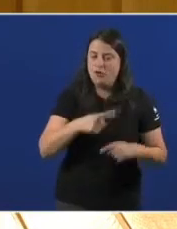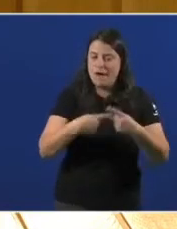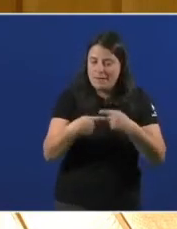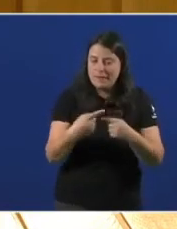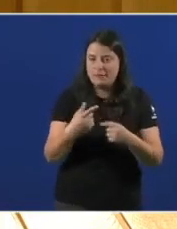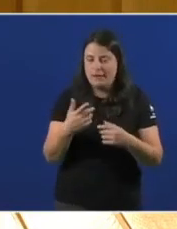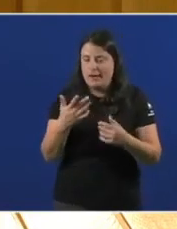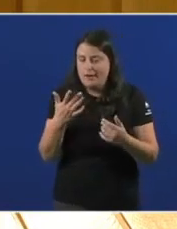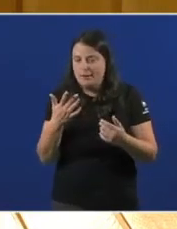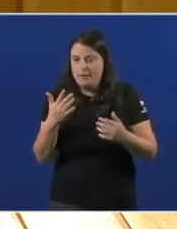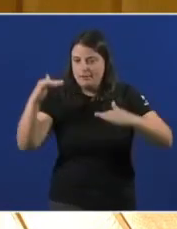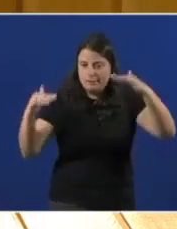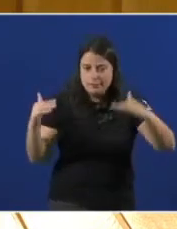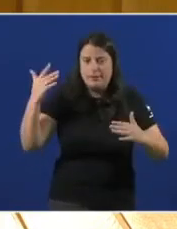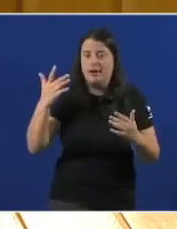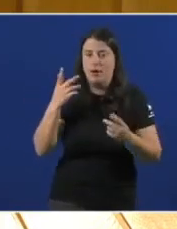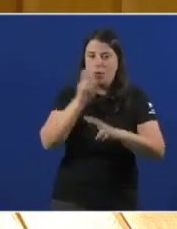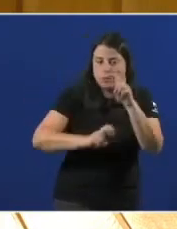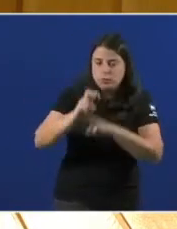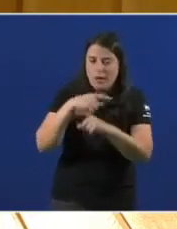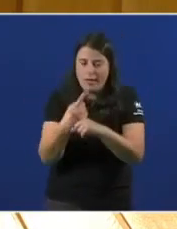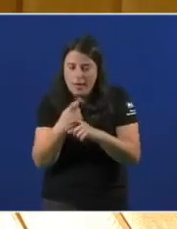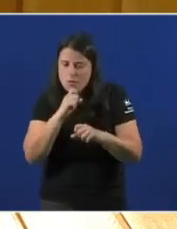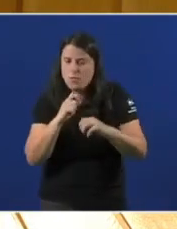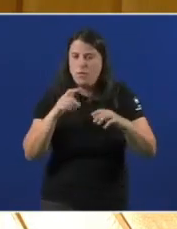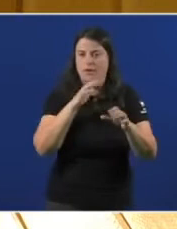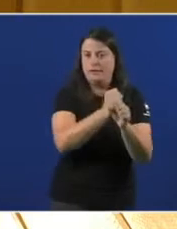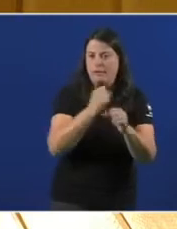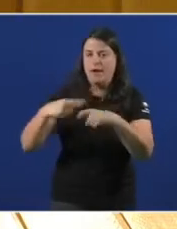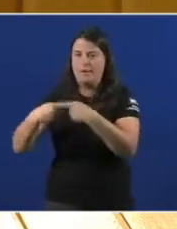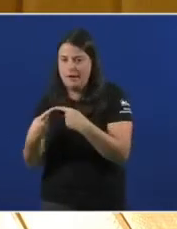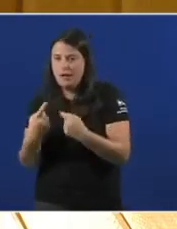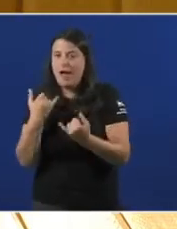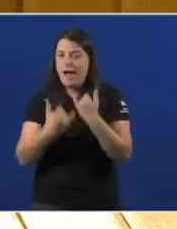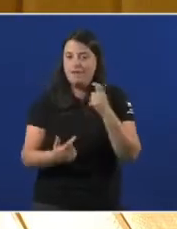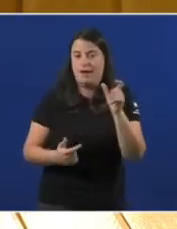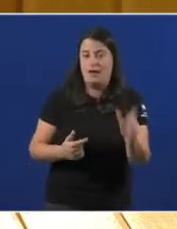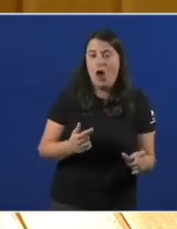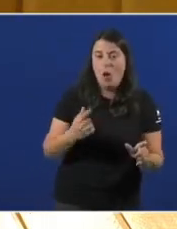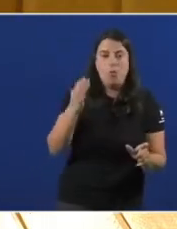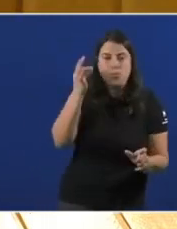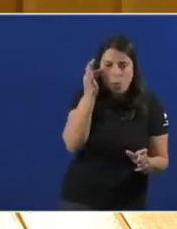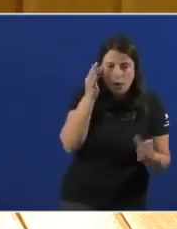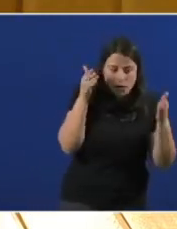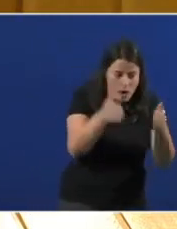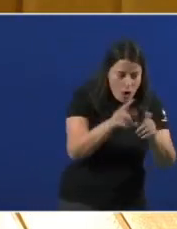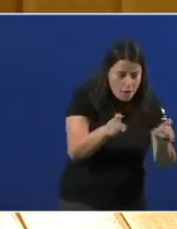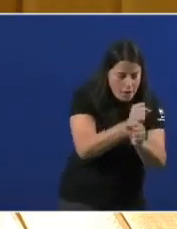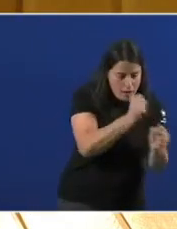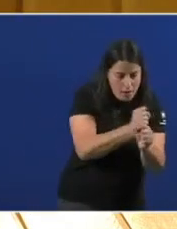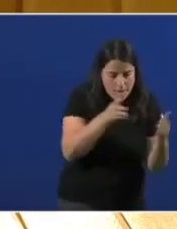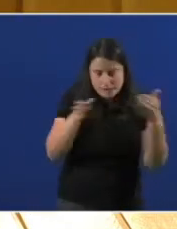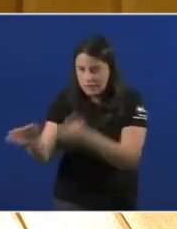en particular as mulleres, moitas veces sin máis alternativa que ter un ollo no ordenador e outro nos seus fillos e fillas.